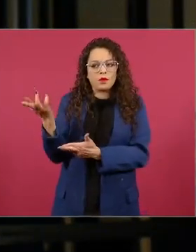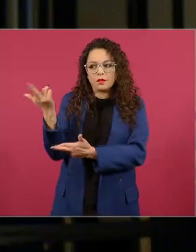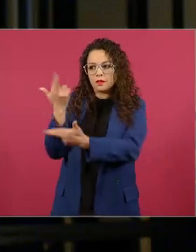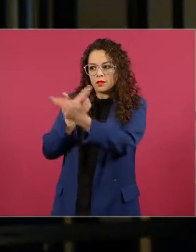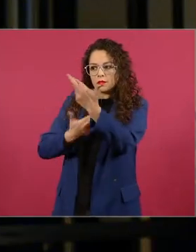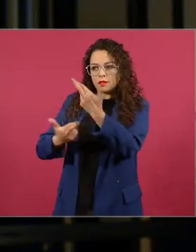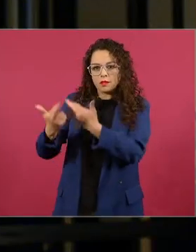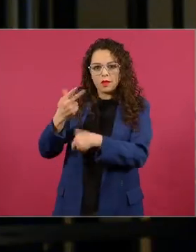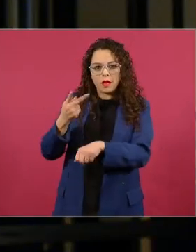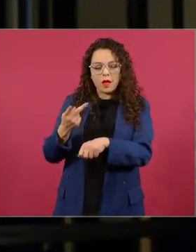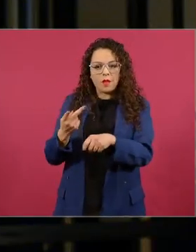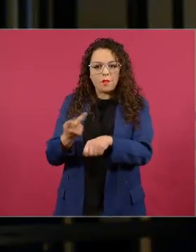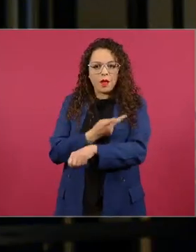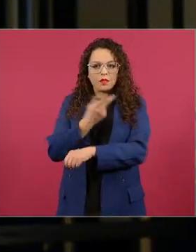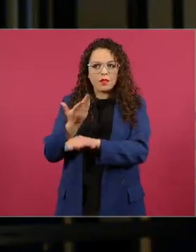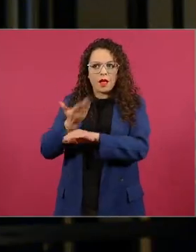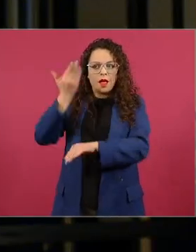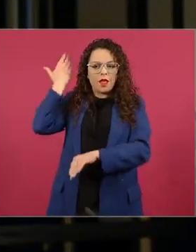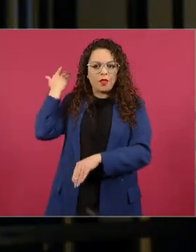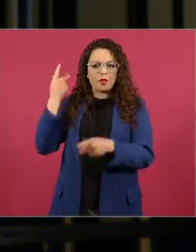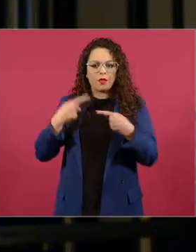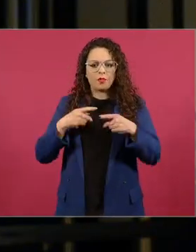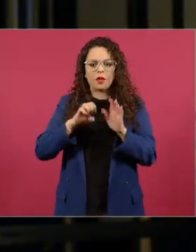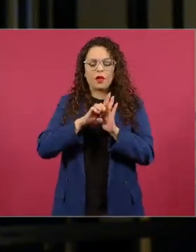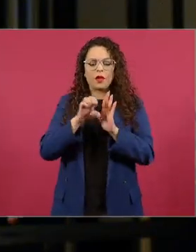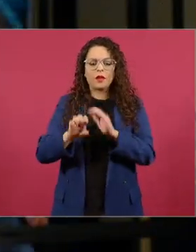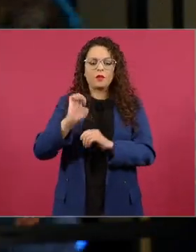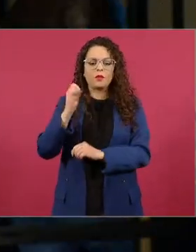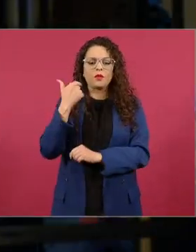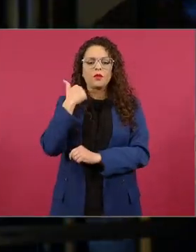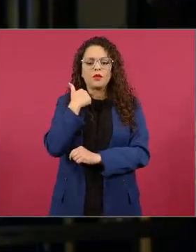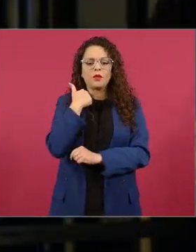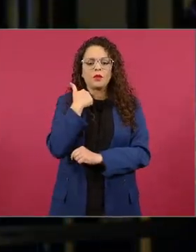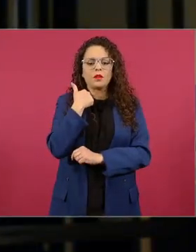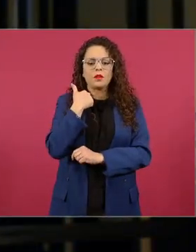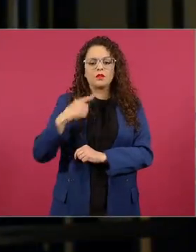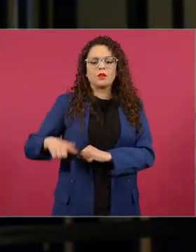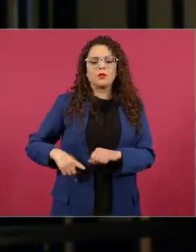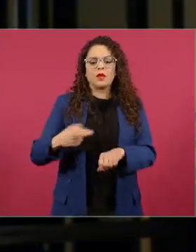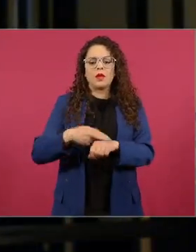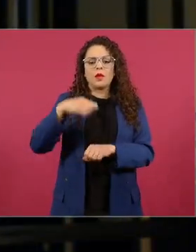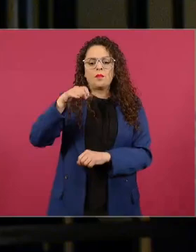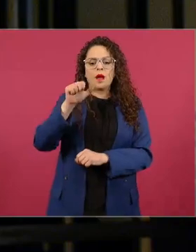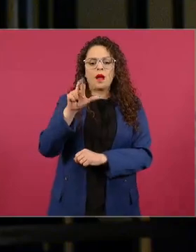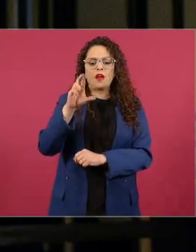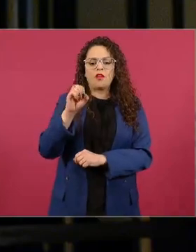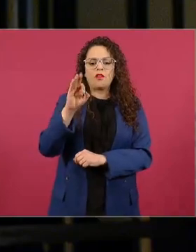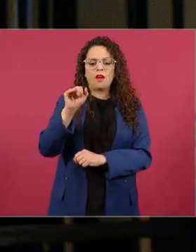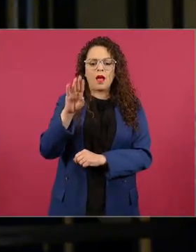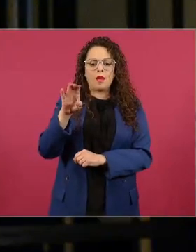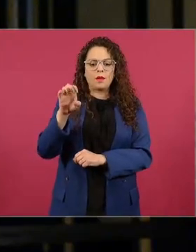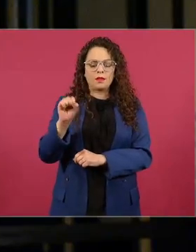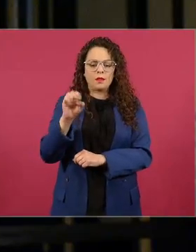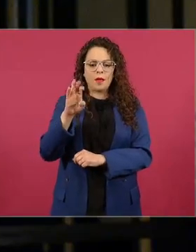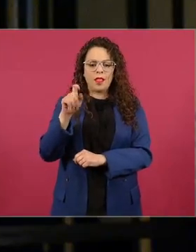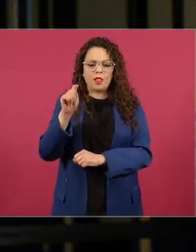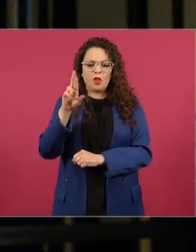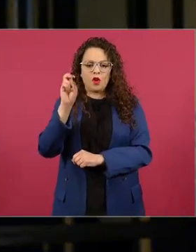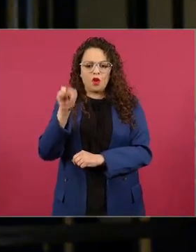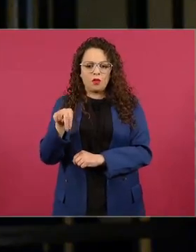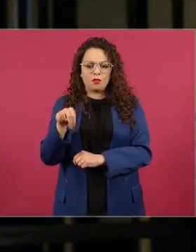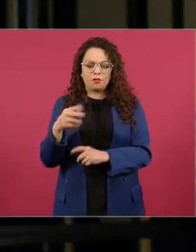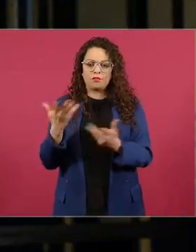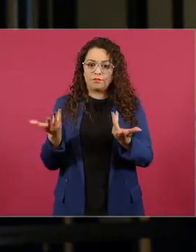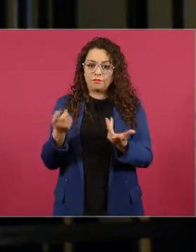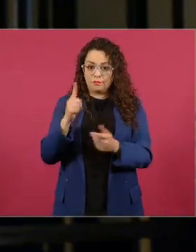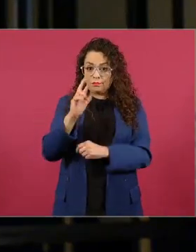recientemente el exgobernador Mario Fabio Beltrones Rivera bueno de un recuerdo una memoria pues muy dudosa